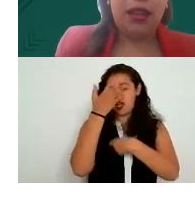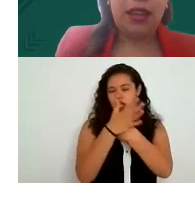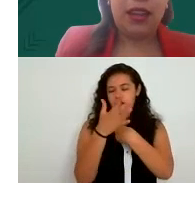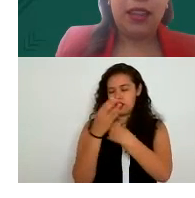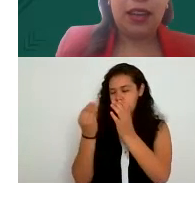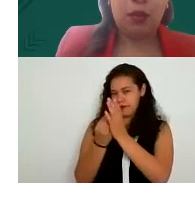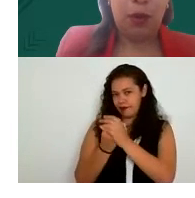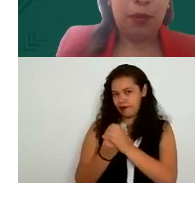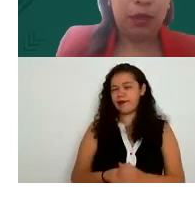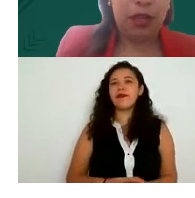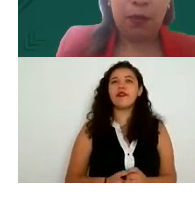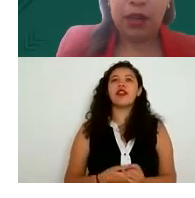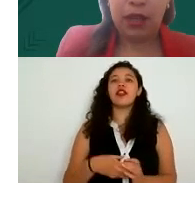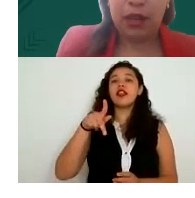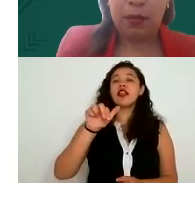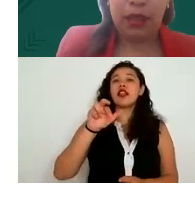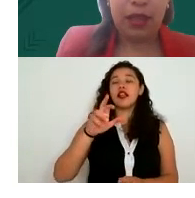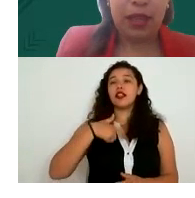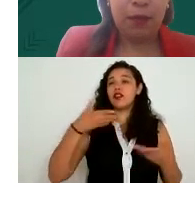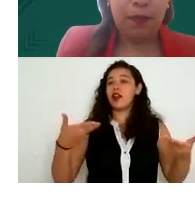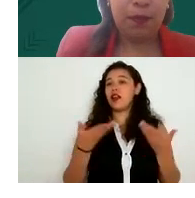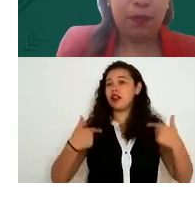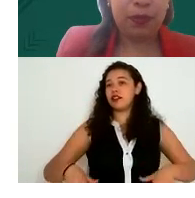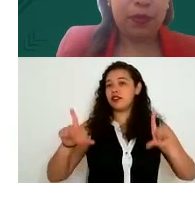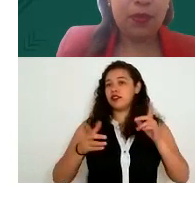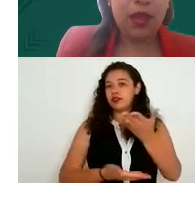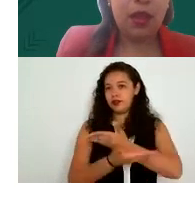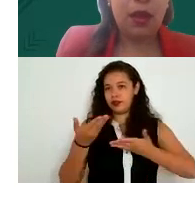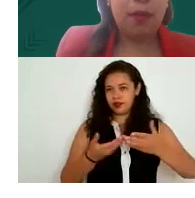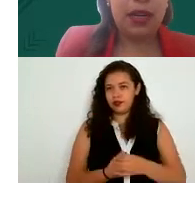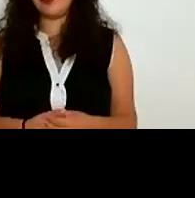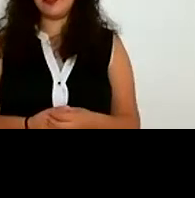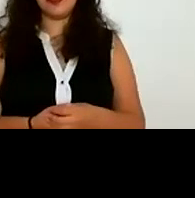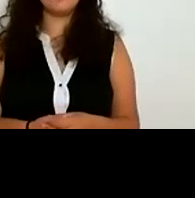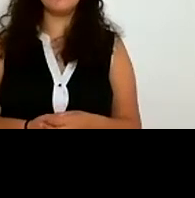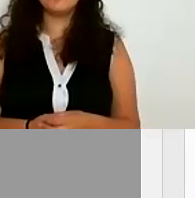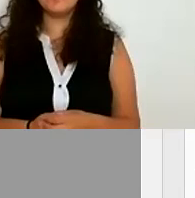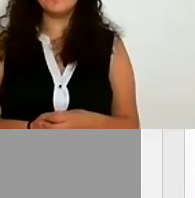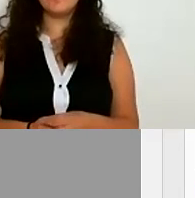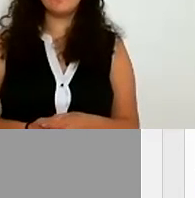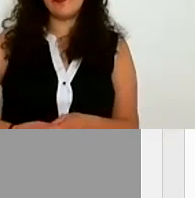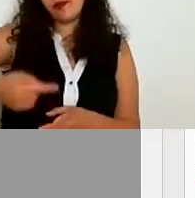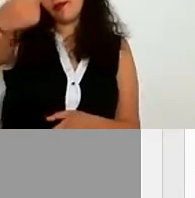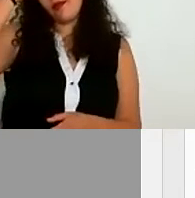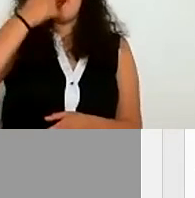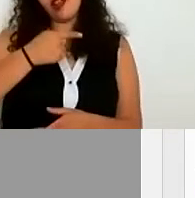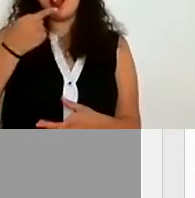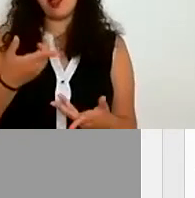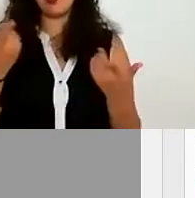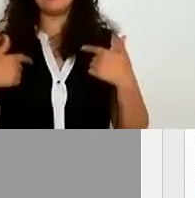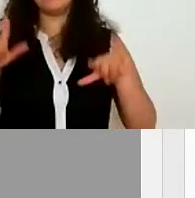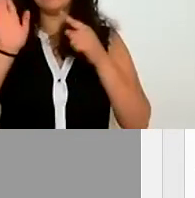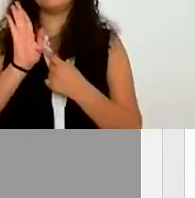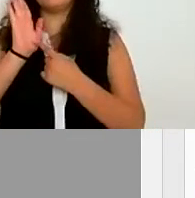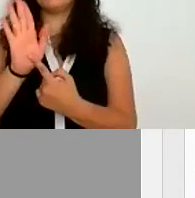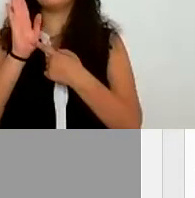Karen y Alejandro voy a permitir compartir pantalla para hacer entrega presentación de los